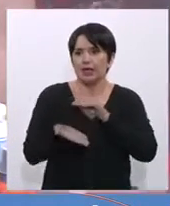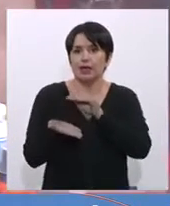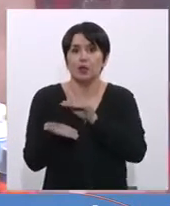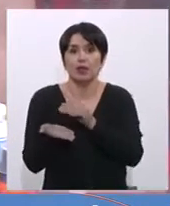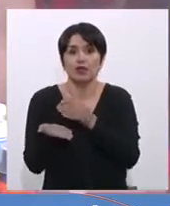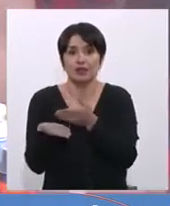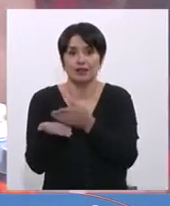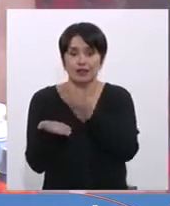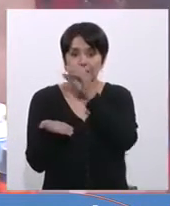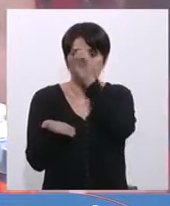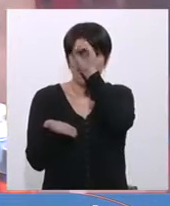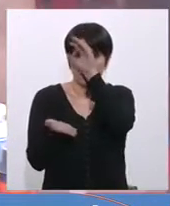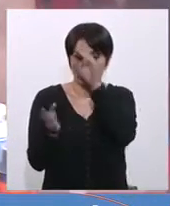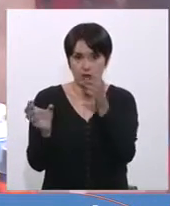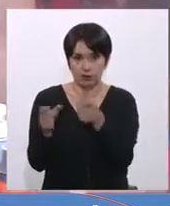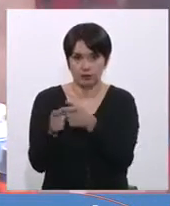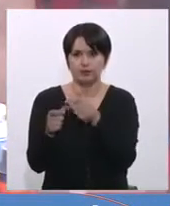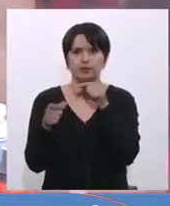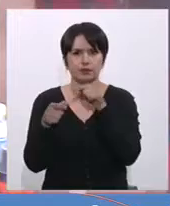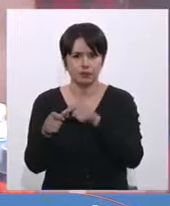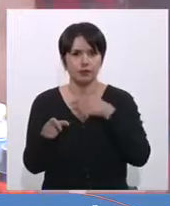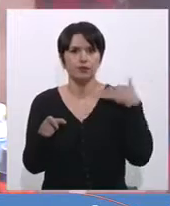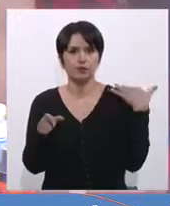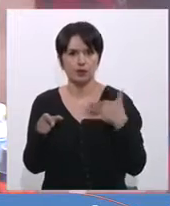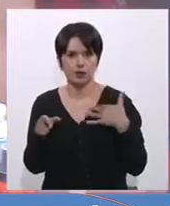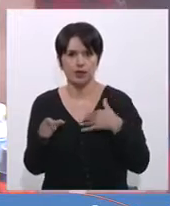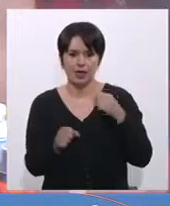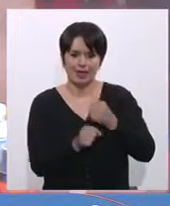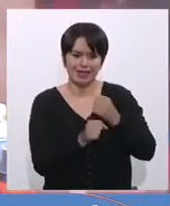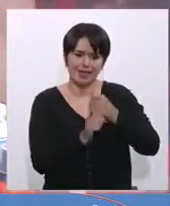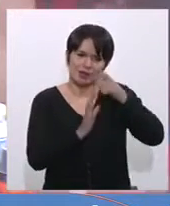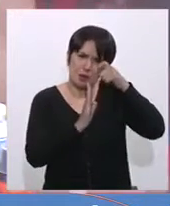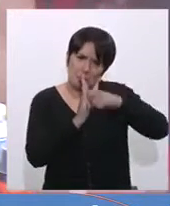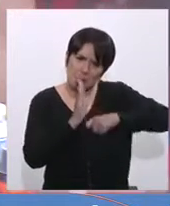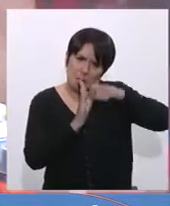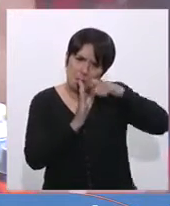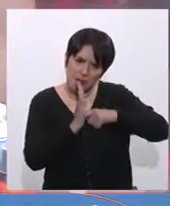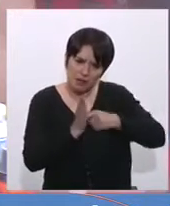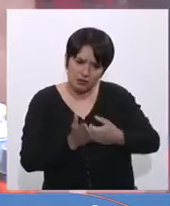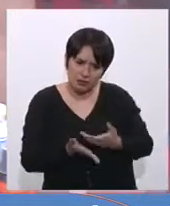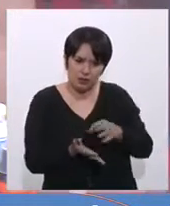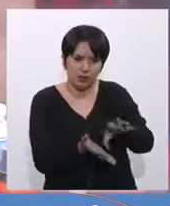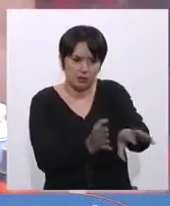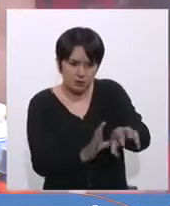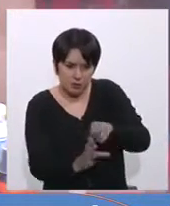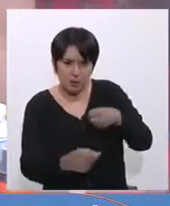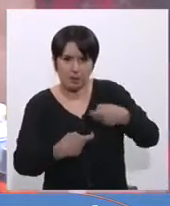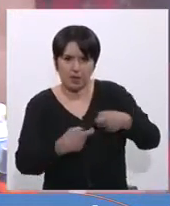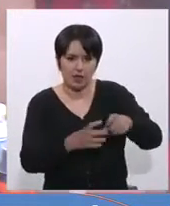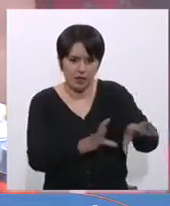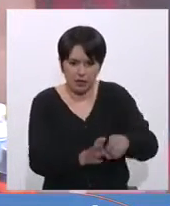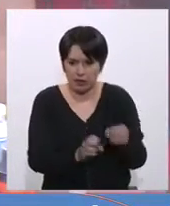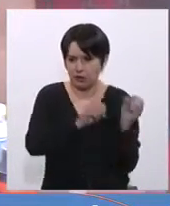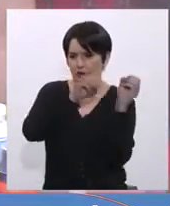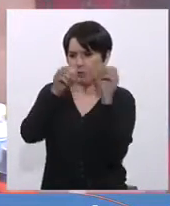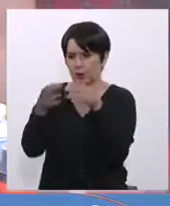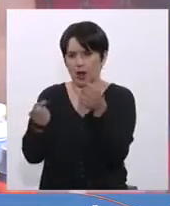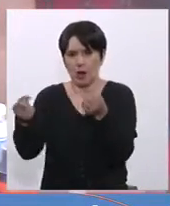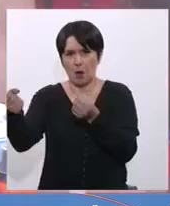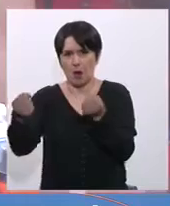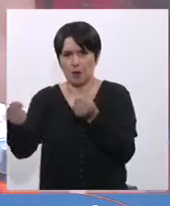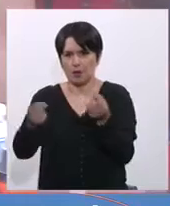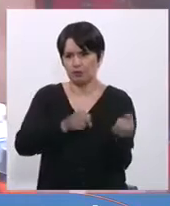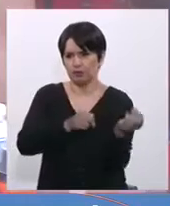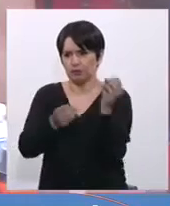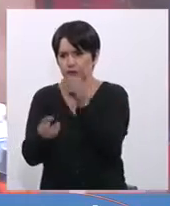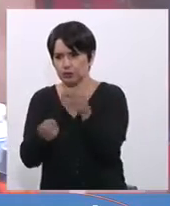Esto es un proceso clave para ellos. El trabajo de todo un mes tirando, sacando piedras, tirándolas a un camión es muy